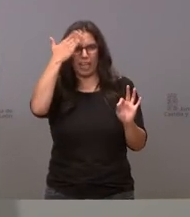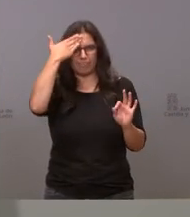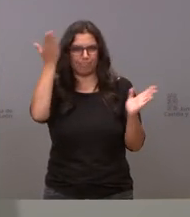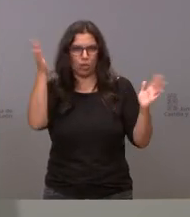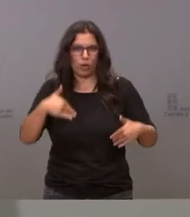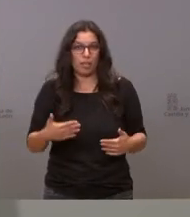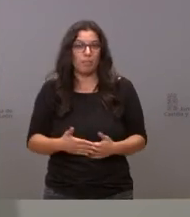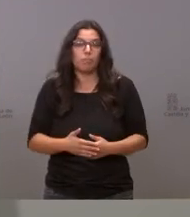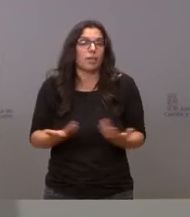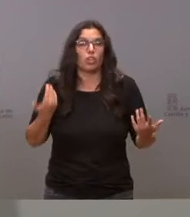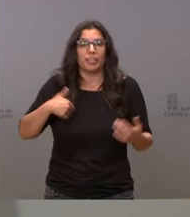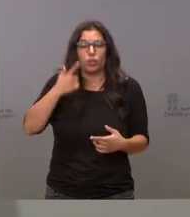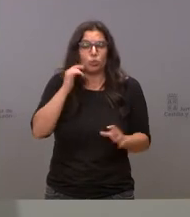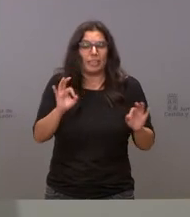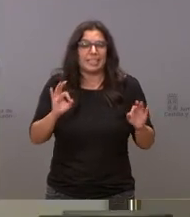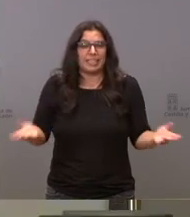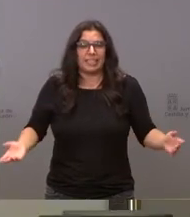ya estamos acostumbrándonos